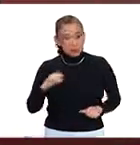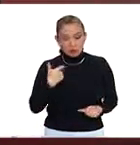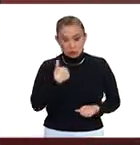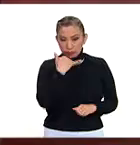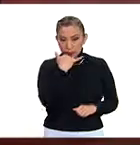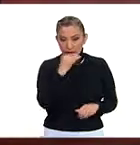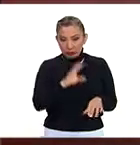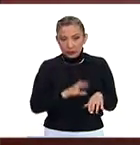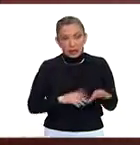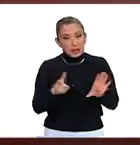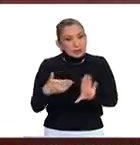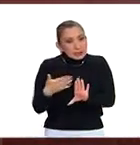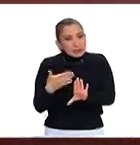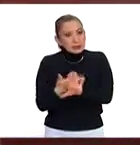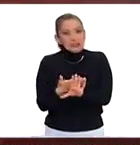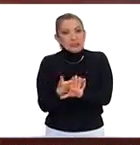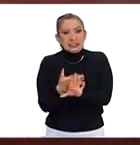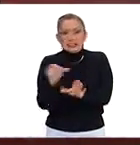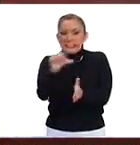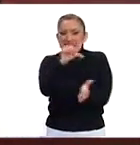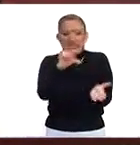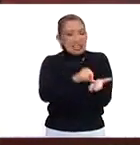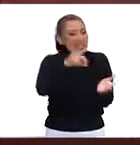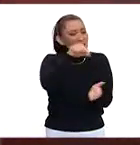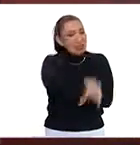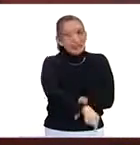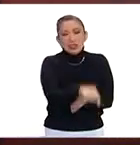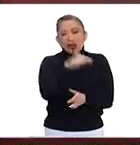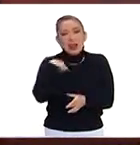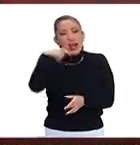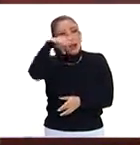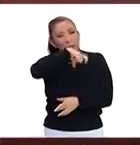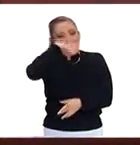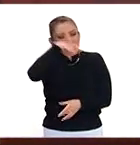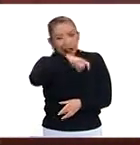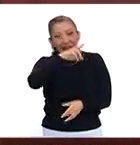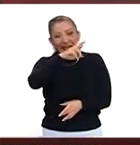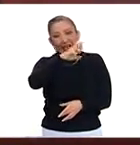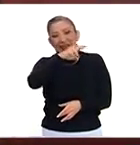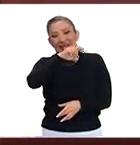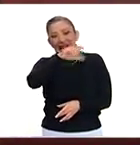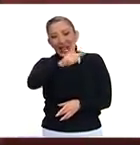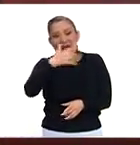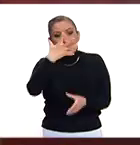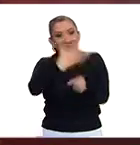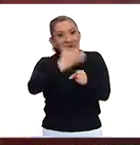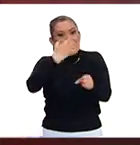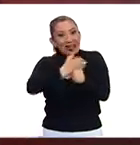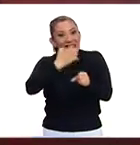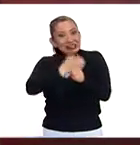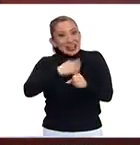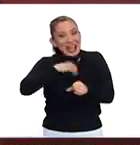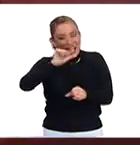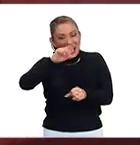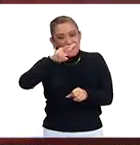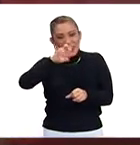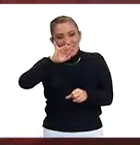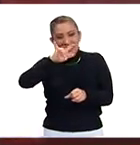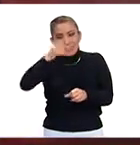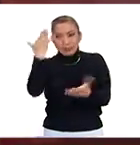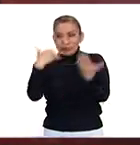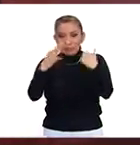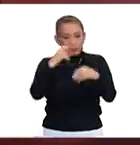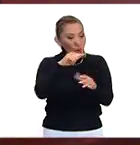permiten fue un ataque al corazón de la Riviera Maya, la quinta avenida está cerca y es un éxito de nivel mundial, los